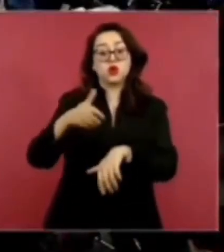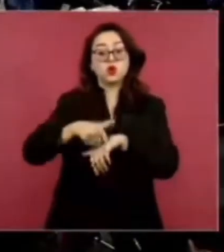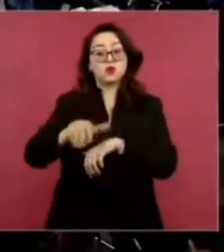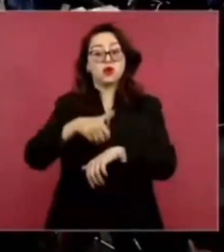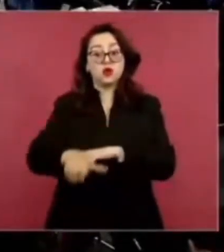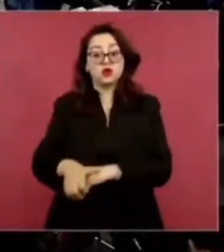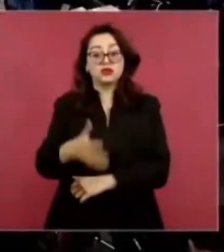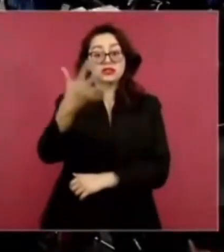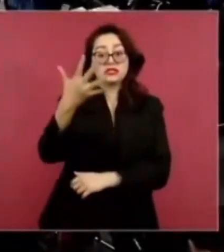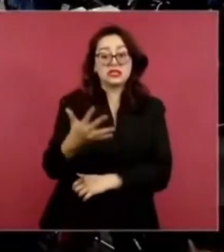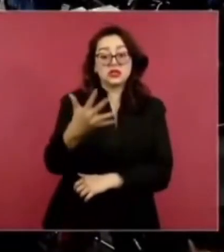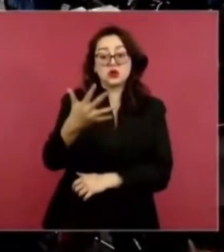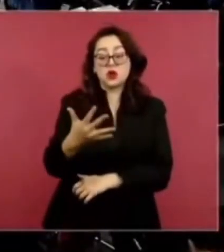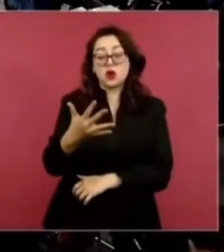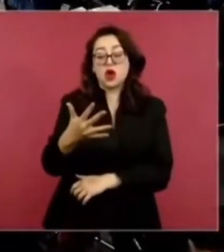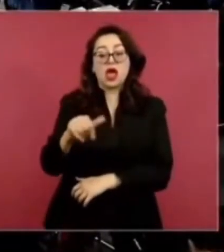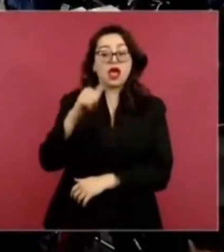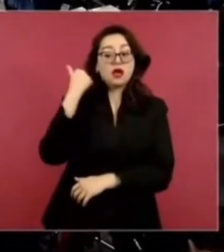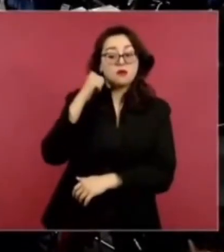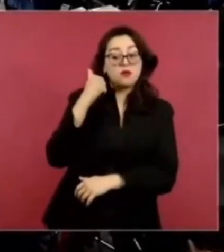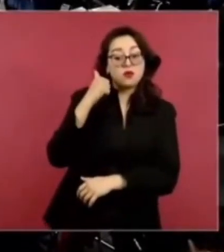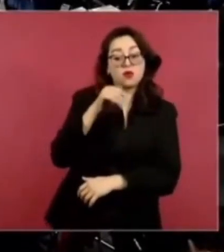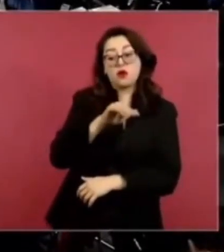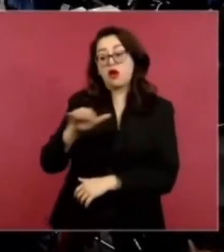entre Acapulco y Tecpan.